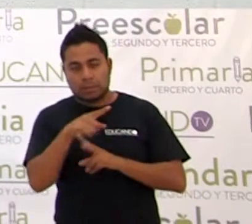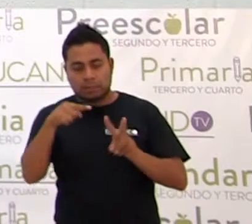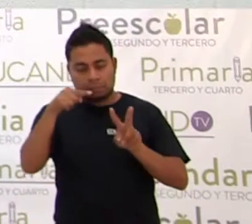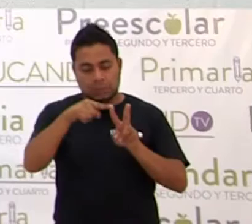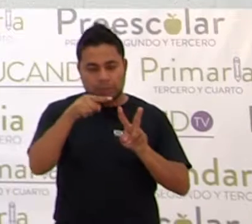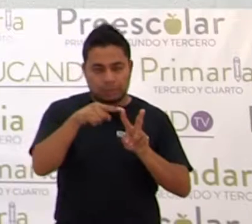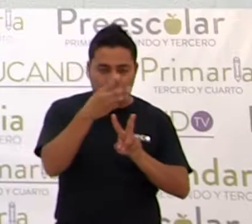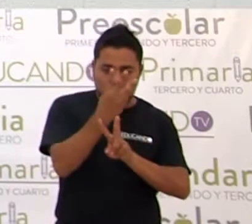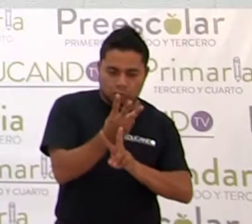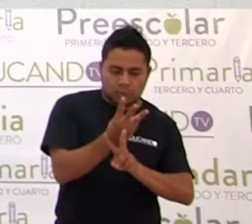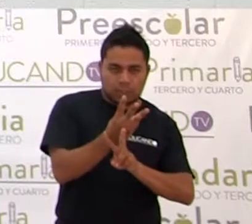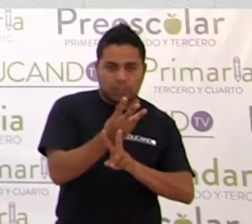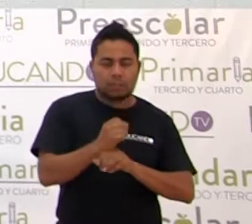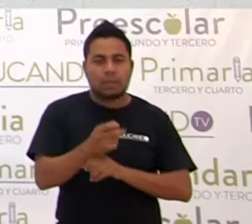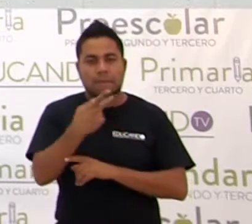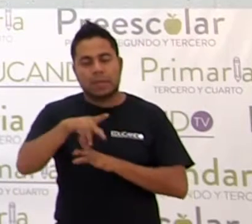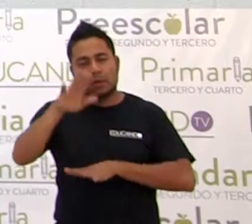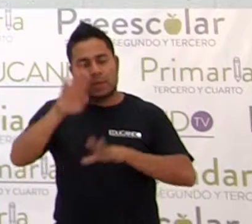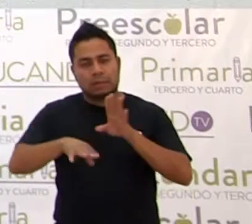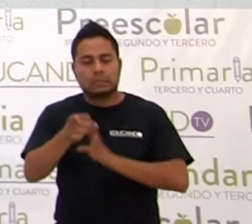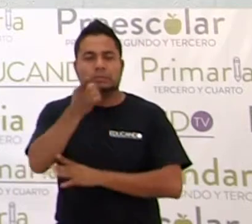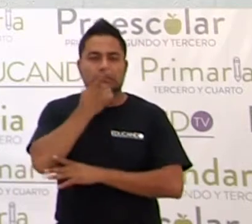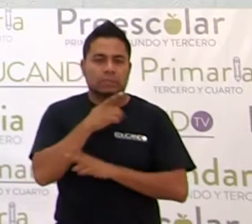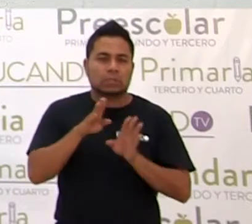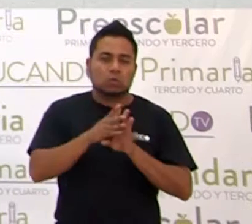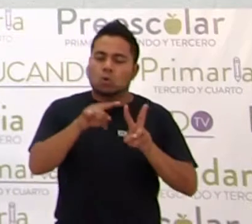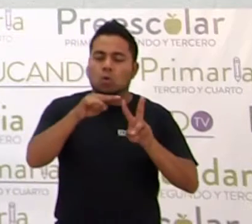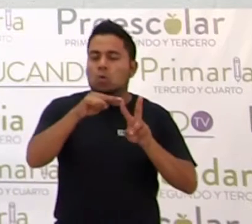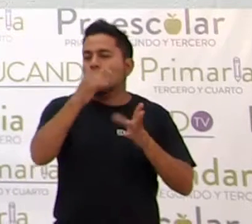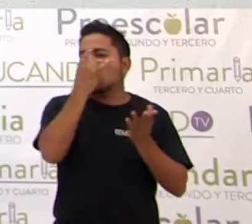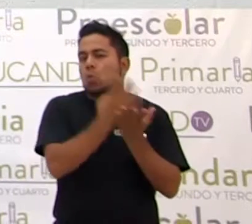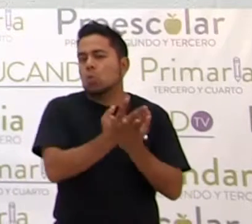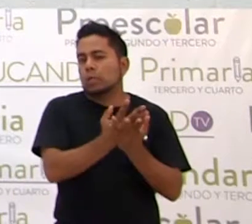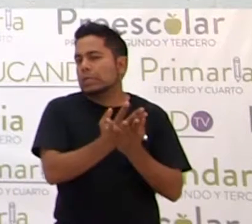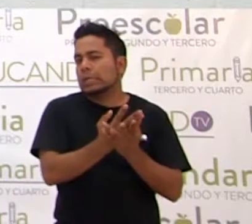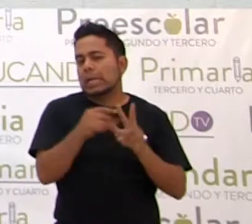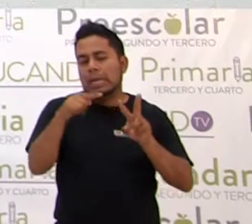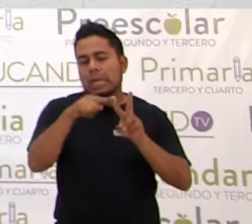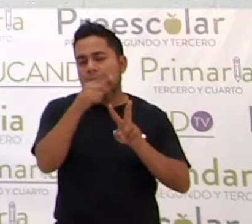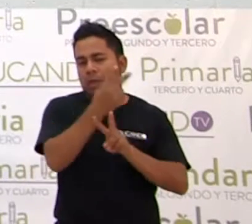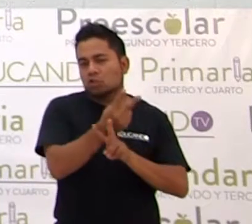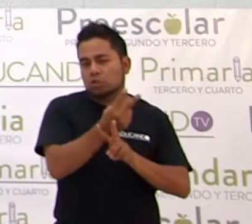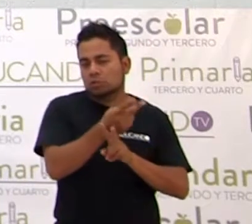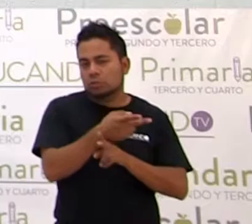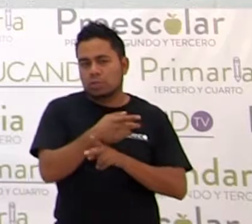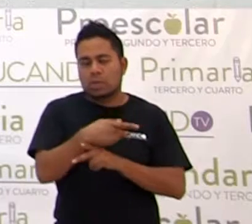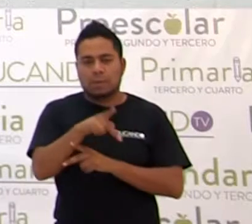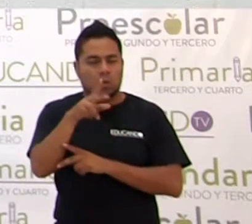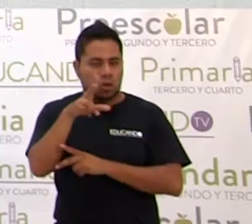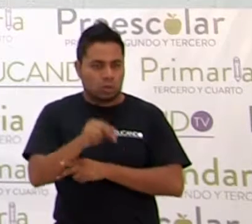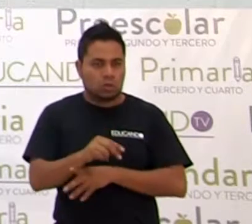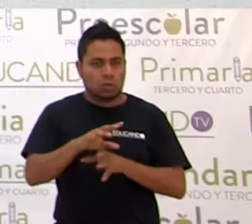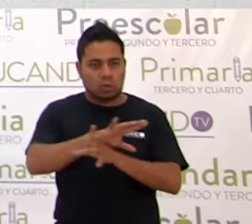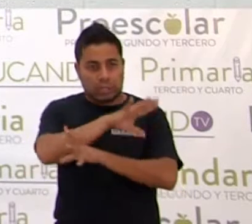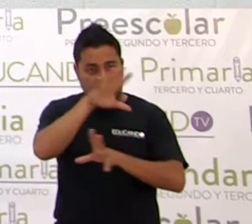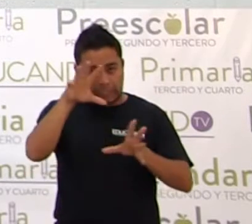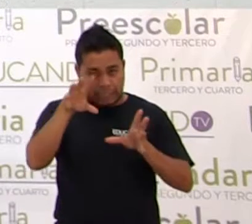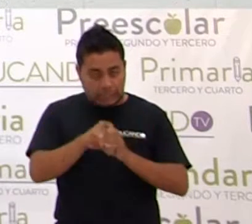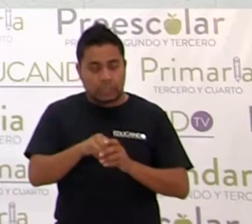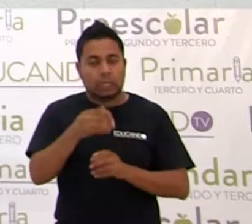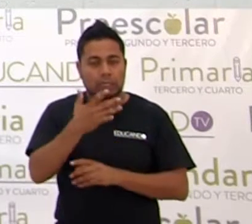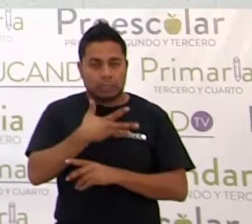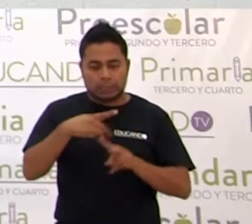cúbica. Pero a veces nos dicen, no, la raíz cuadrada, nada más. Pero no. ¿Sí? En términos generales